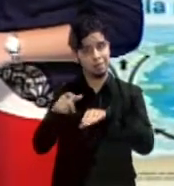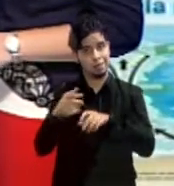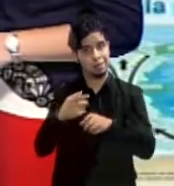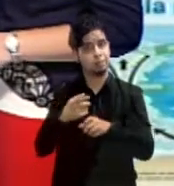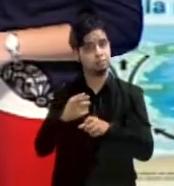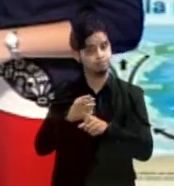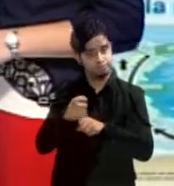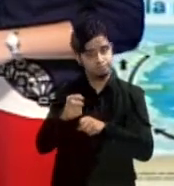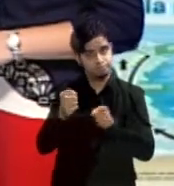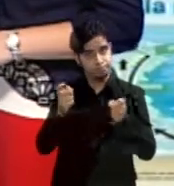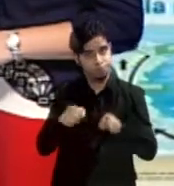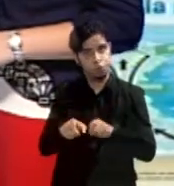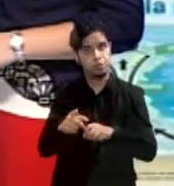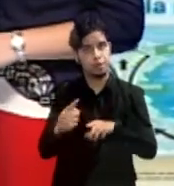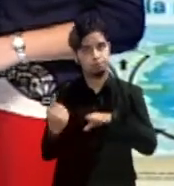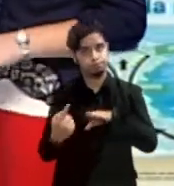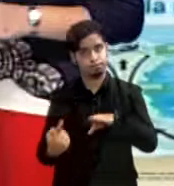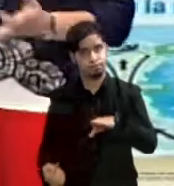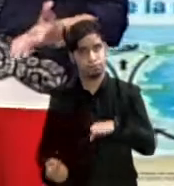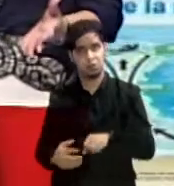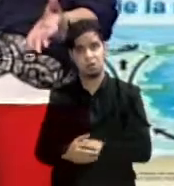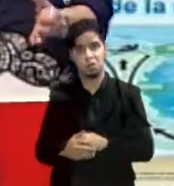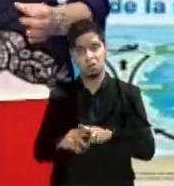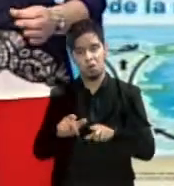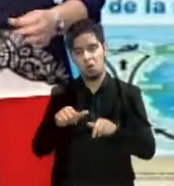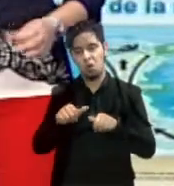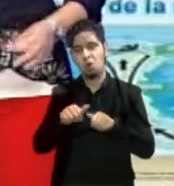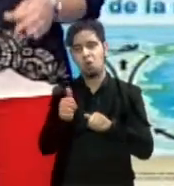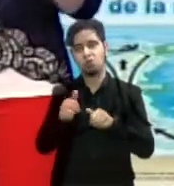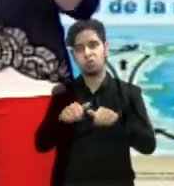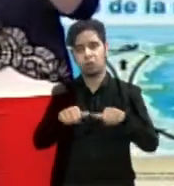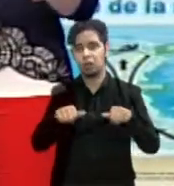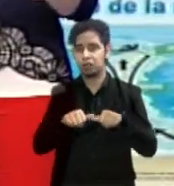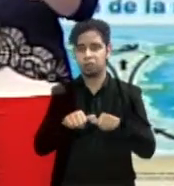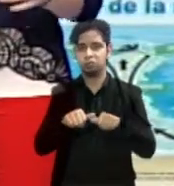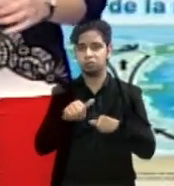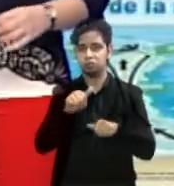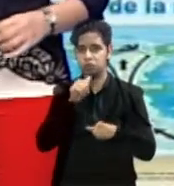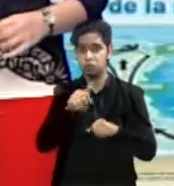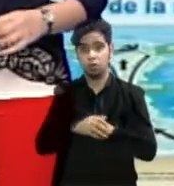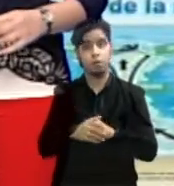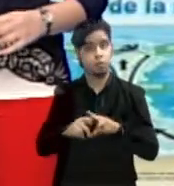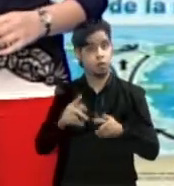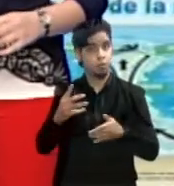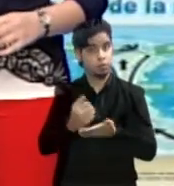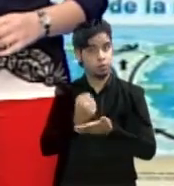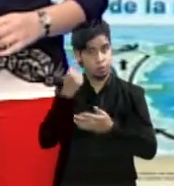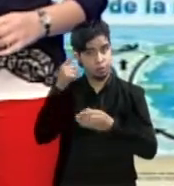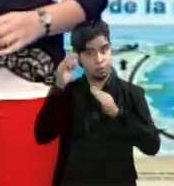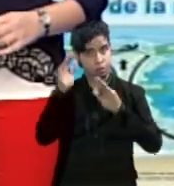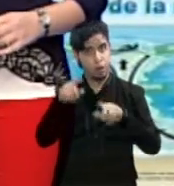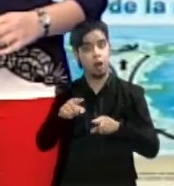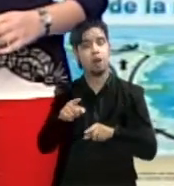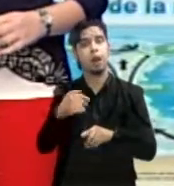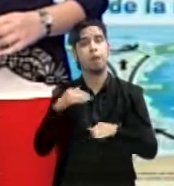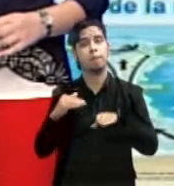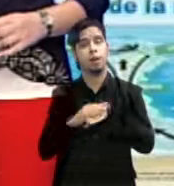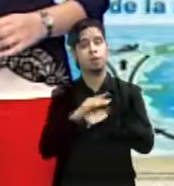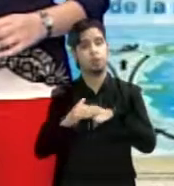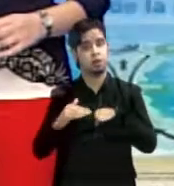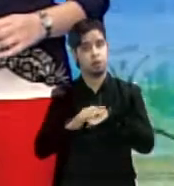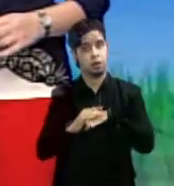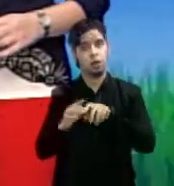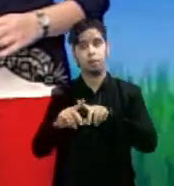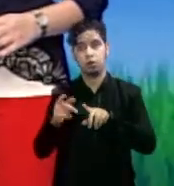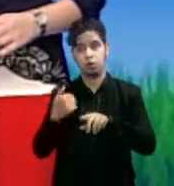El resto de las costas con bajo riesgo. Aproveche si tiene que ir a la playa, pero el domingo llega otro evento de marejadas como la sobre 8